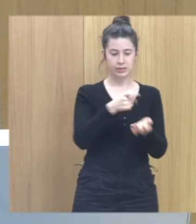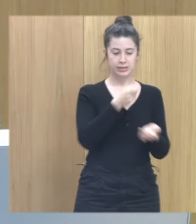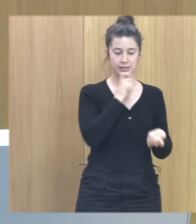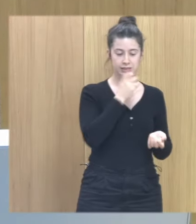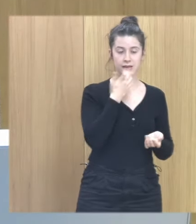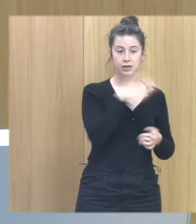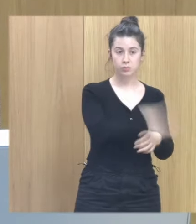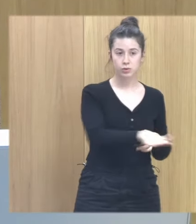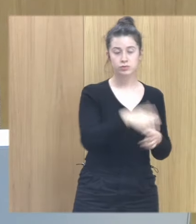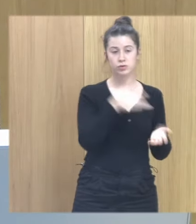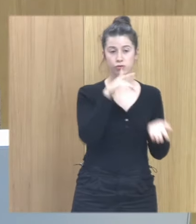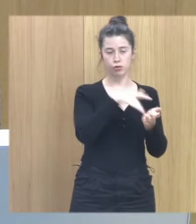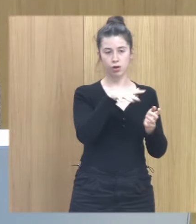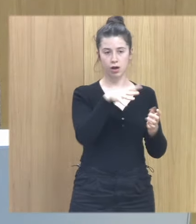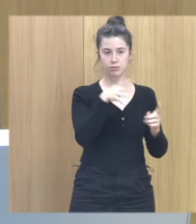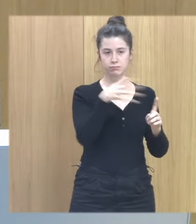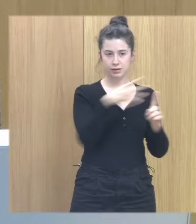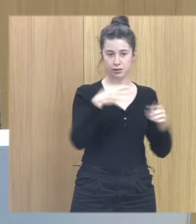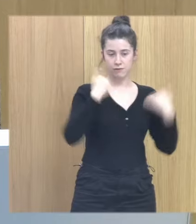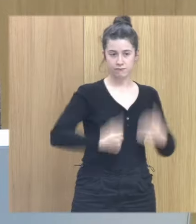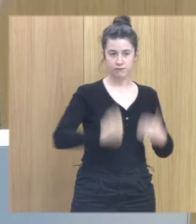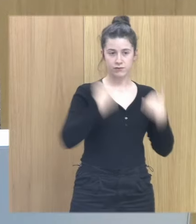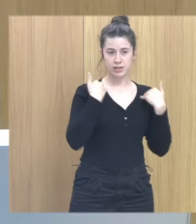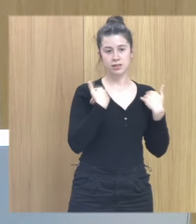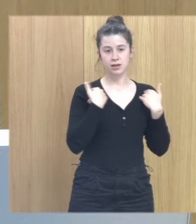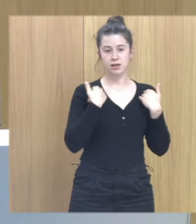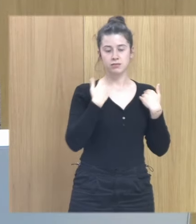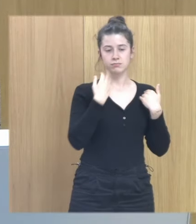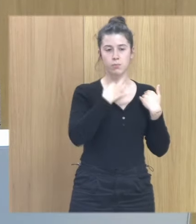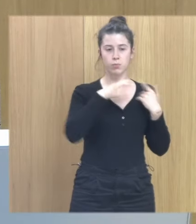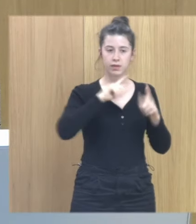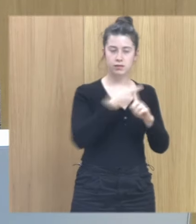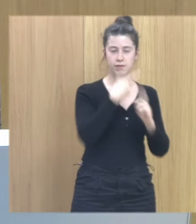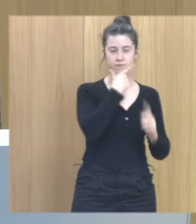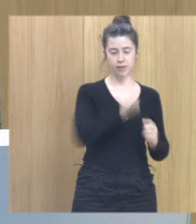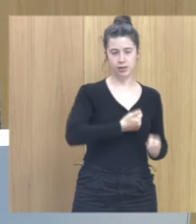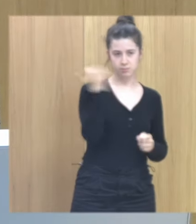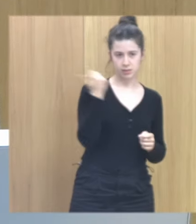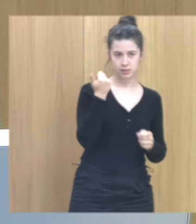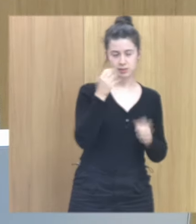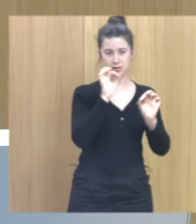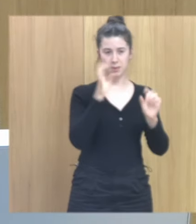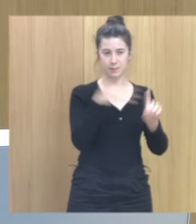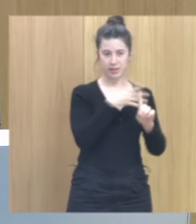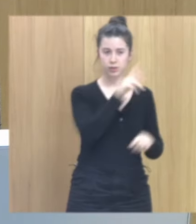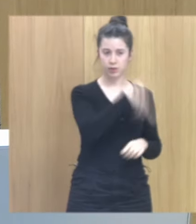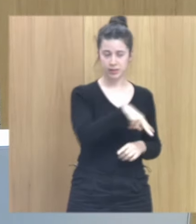niña está siendo maltratado físicamente que tiene más capacidad para percibir el maltrato como maltrato. Y una tercera